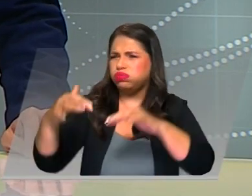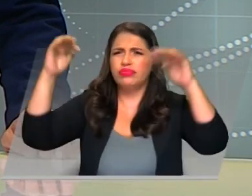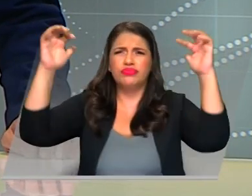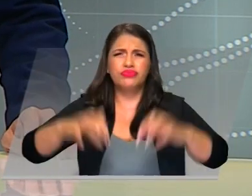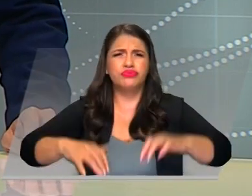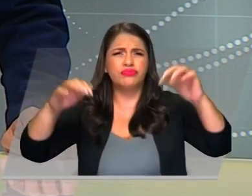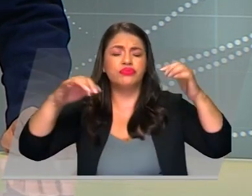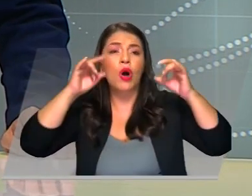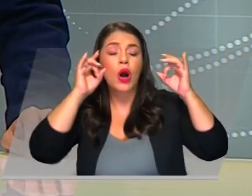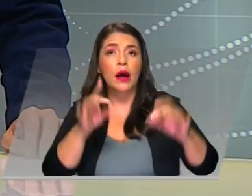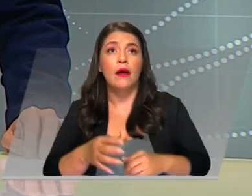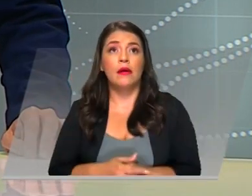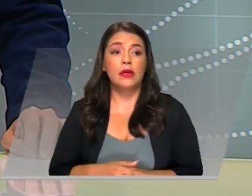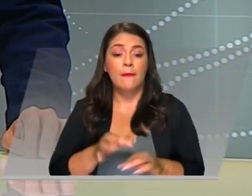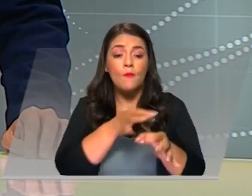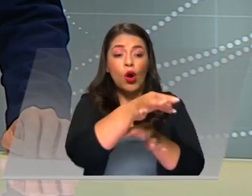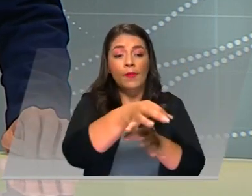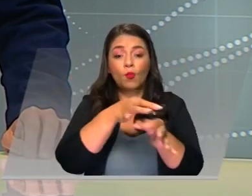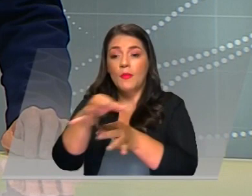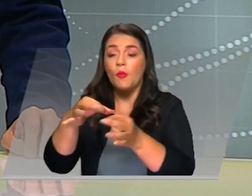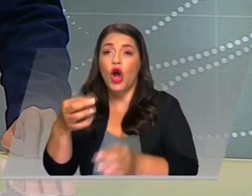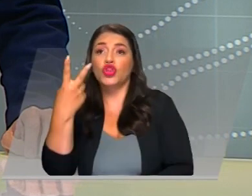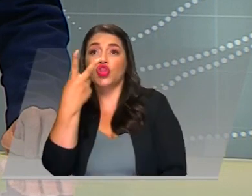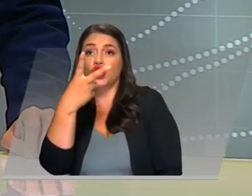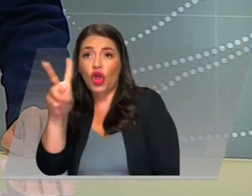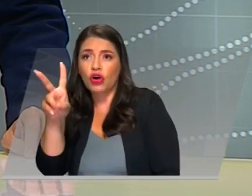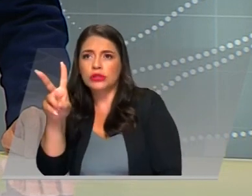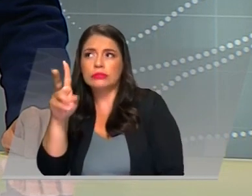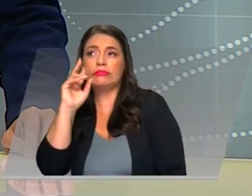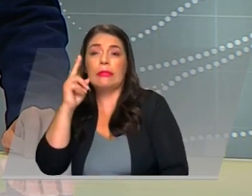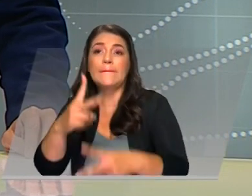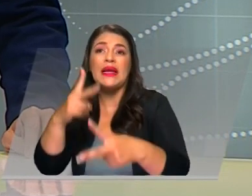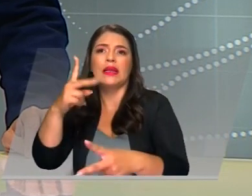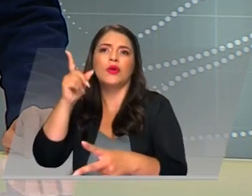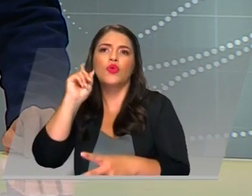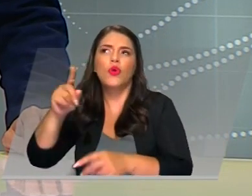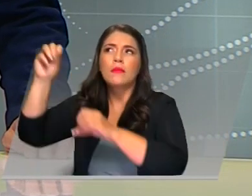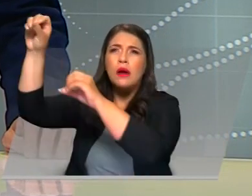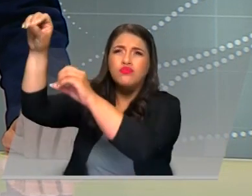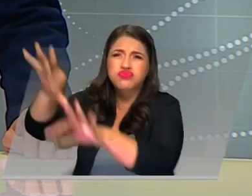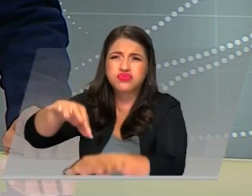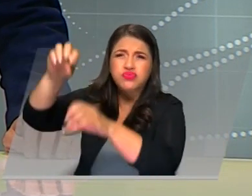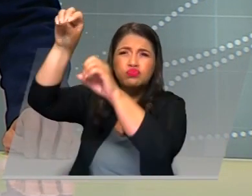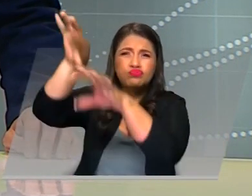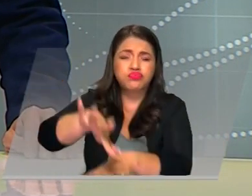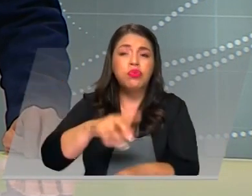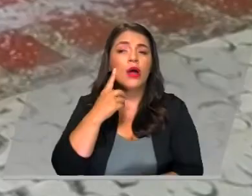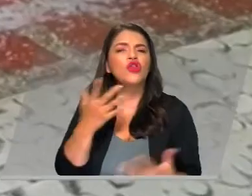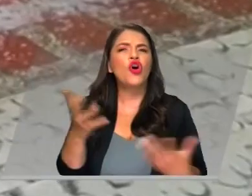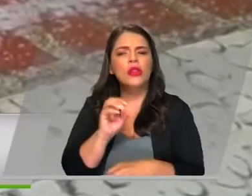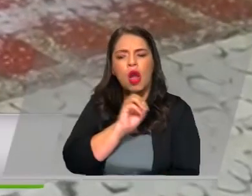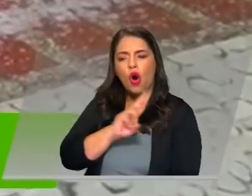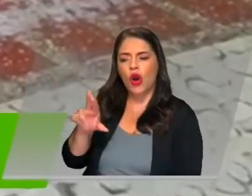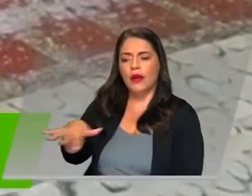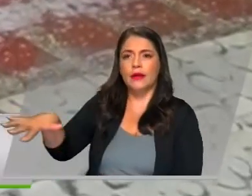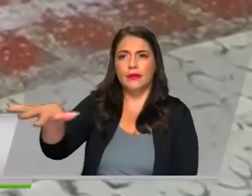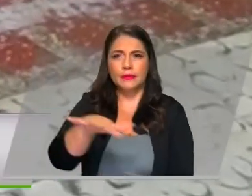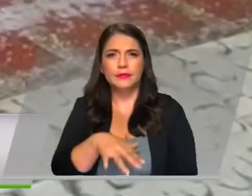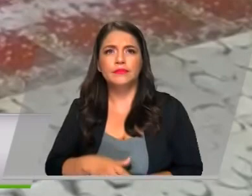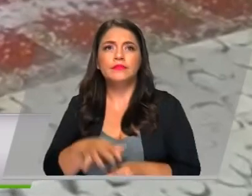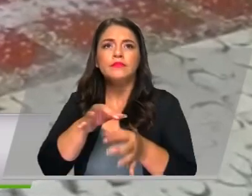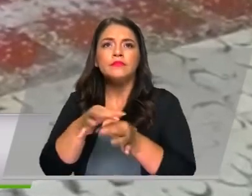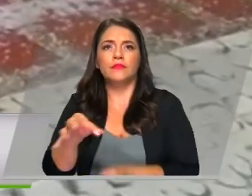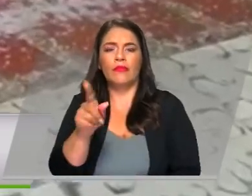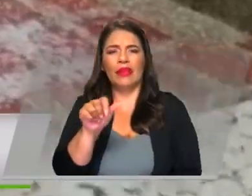municipios hay riesgo de deslizamientos de tierra, especialmente en el oriente del departamento. En Santa Rosa de